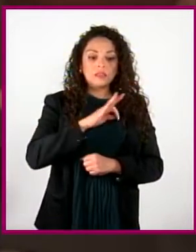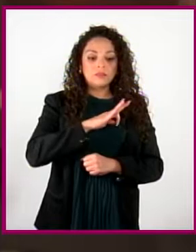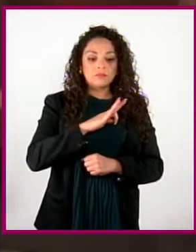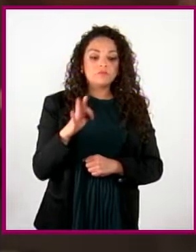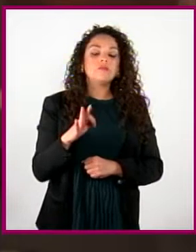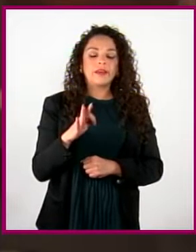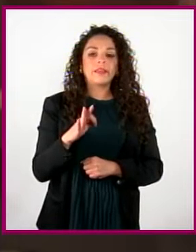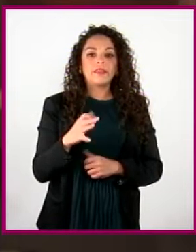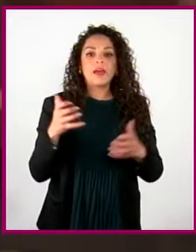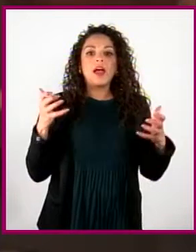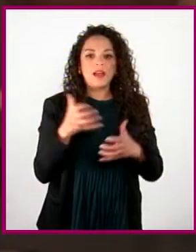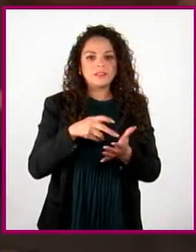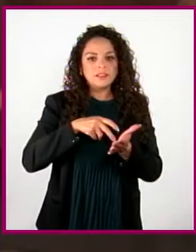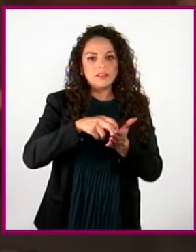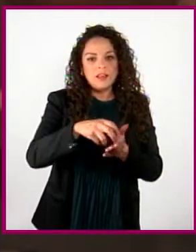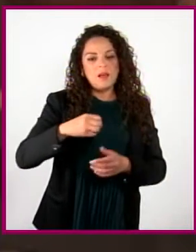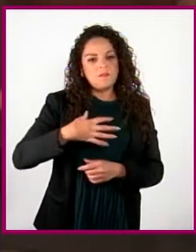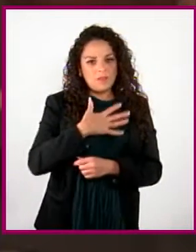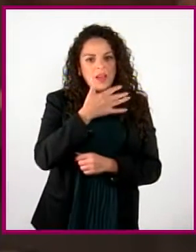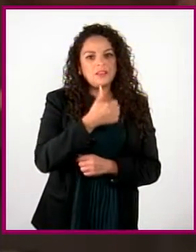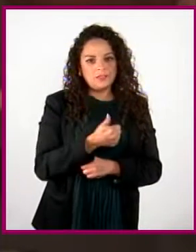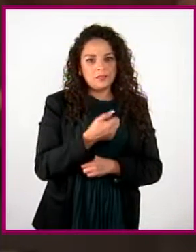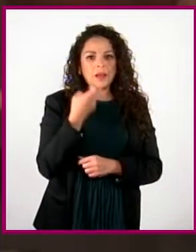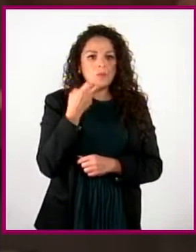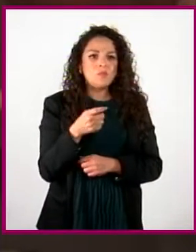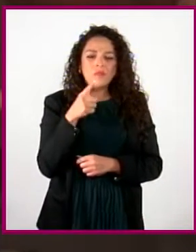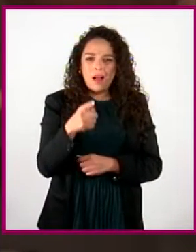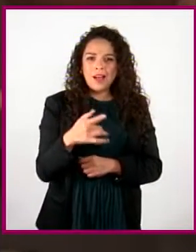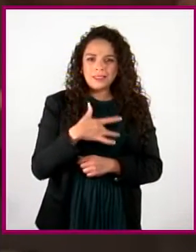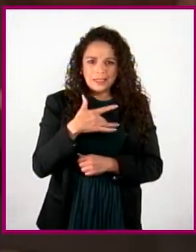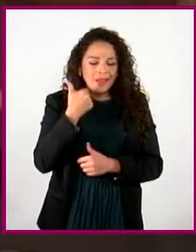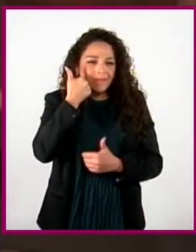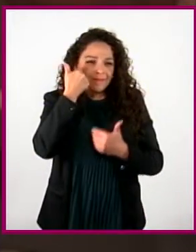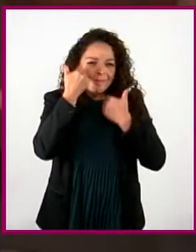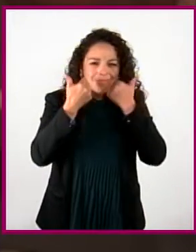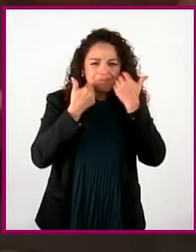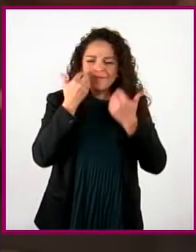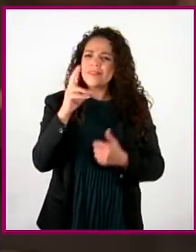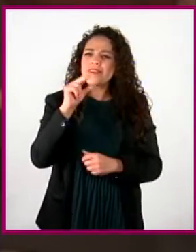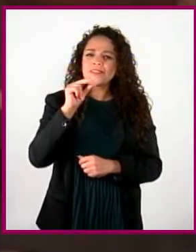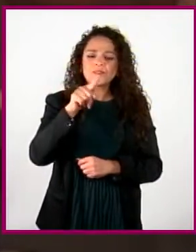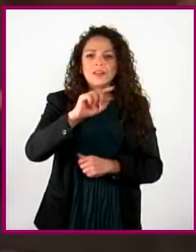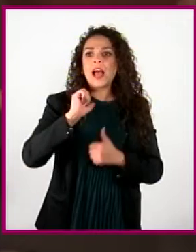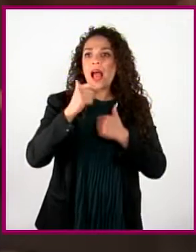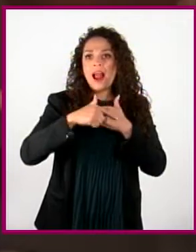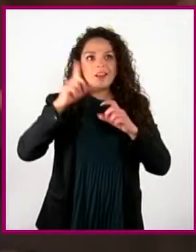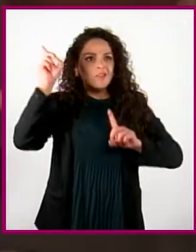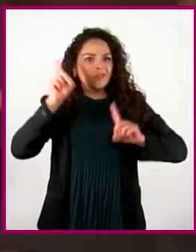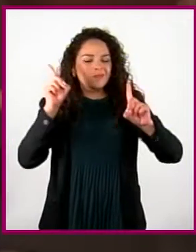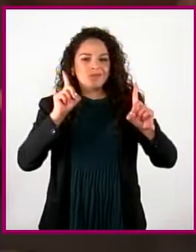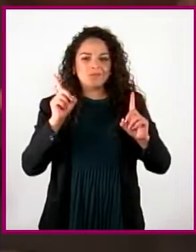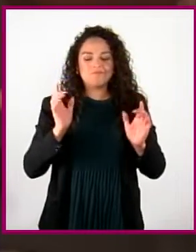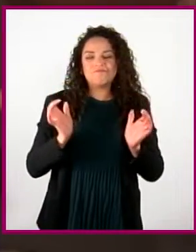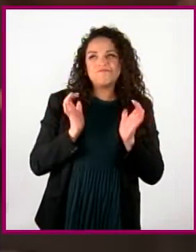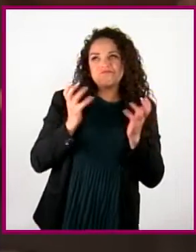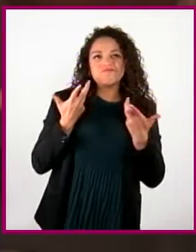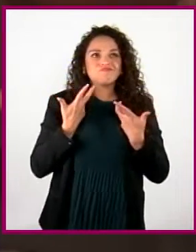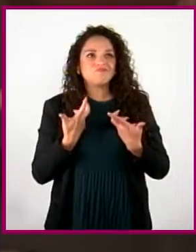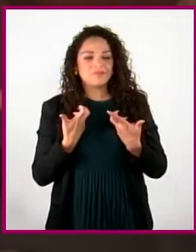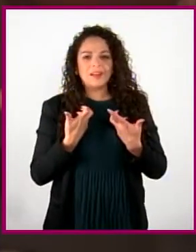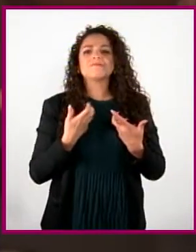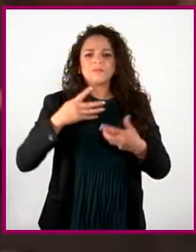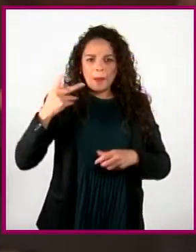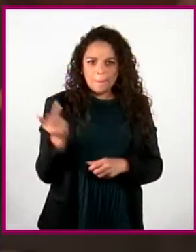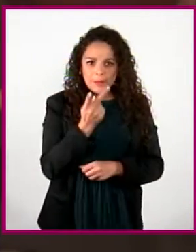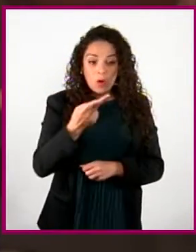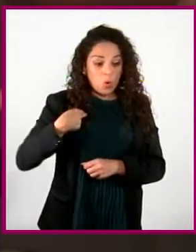bienestar, así que no se me pongan tímidos y pregunten todo aquello que les saca de onda, que aquí nosotros nos hacemos bolas